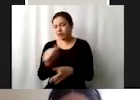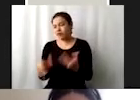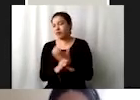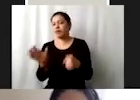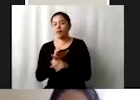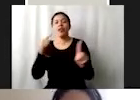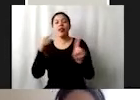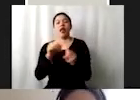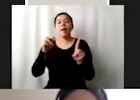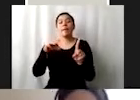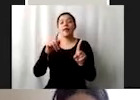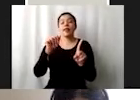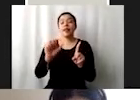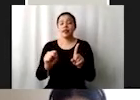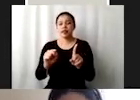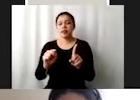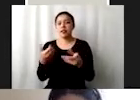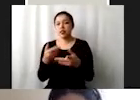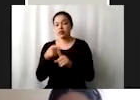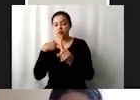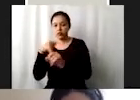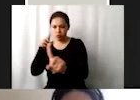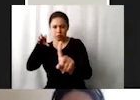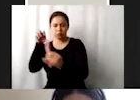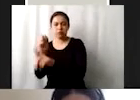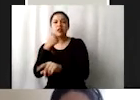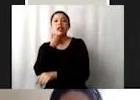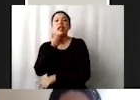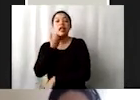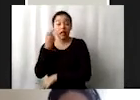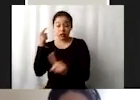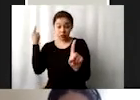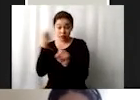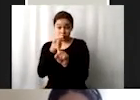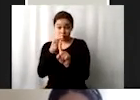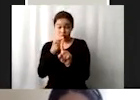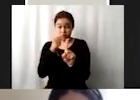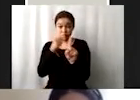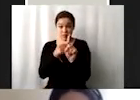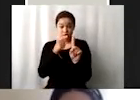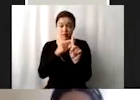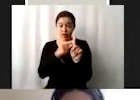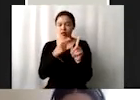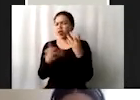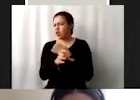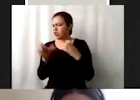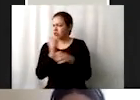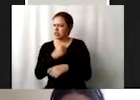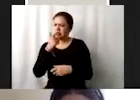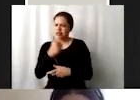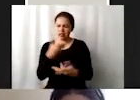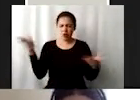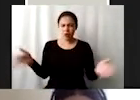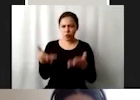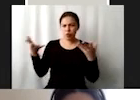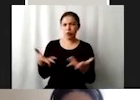metas. Aquí es para lograr esto, pues tiene que garantizarse una movilización importante de recursos procedentes de